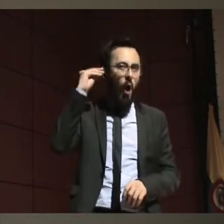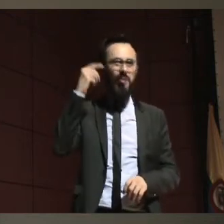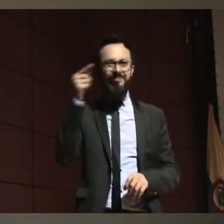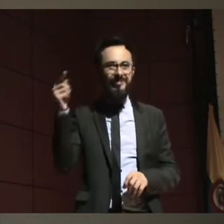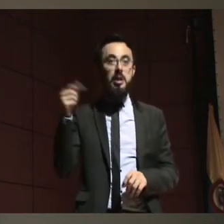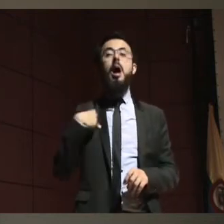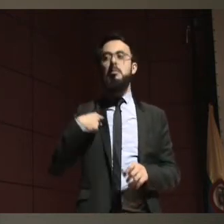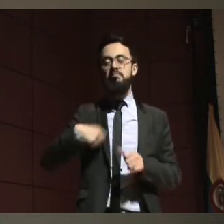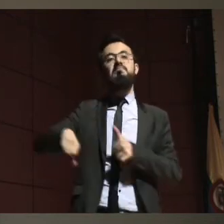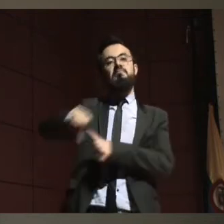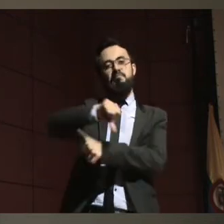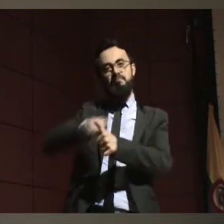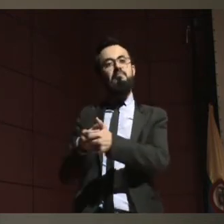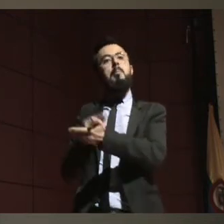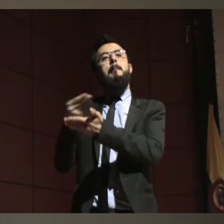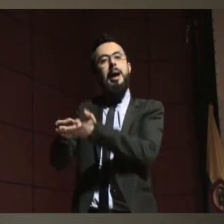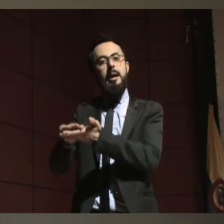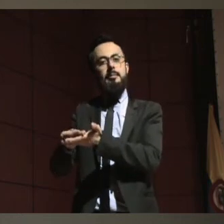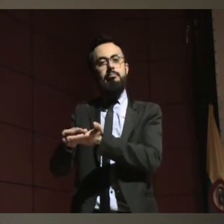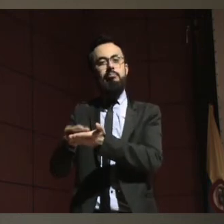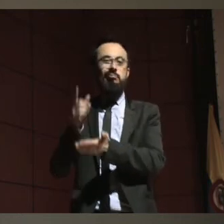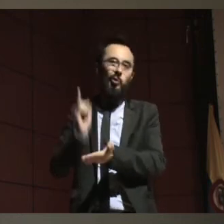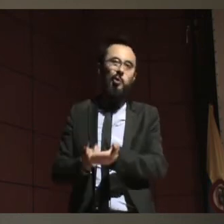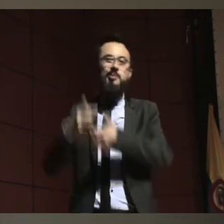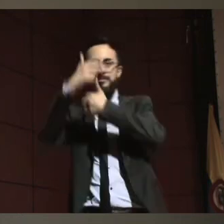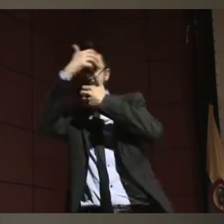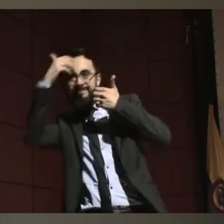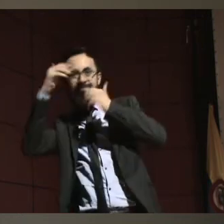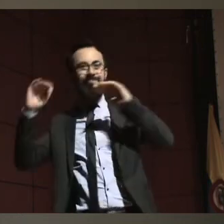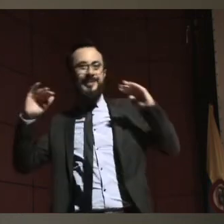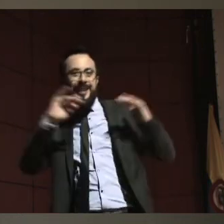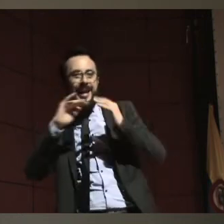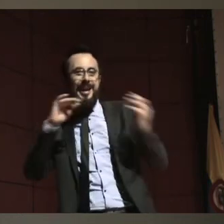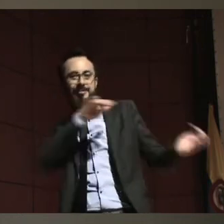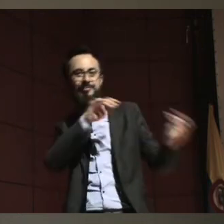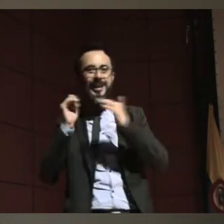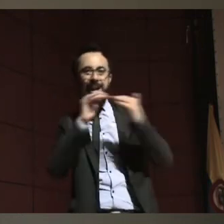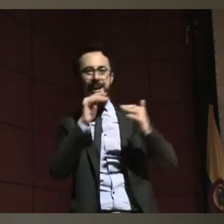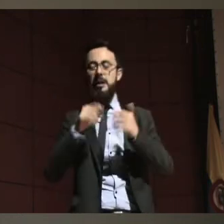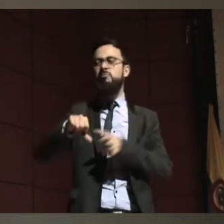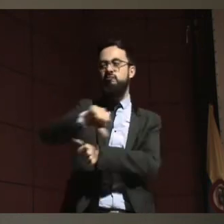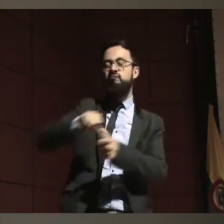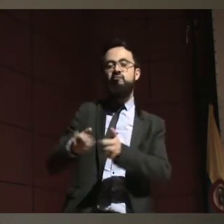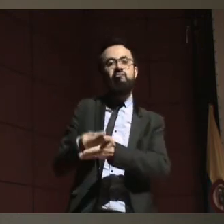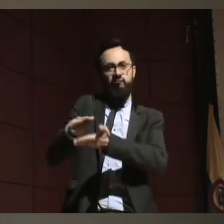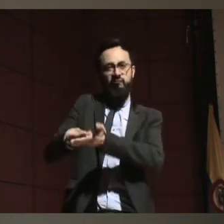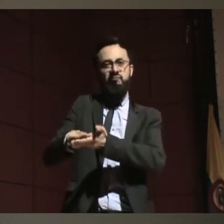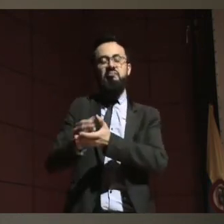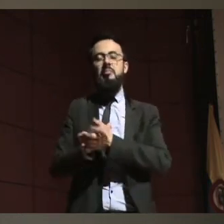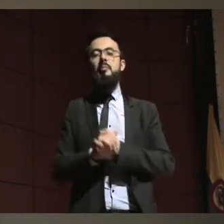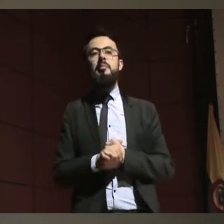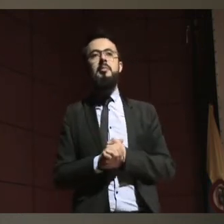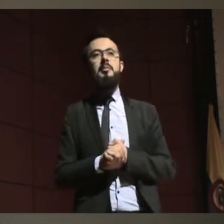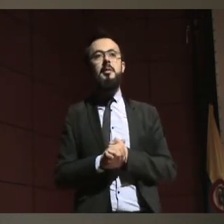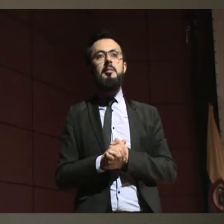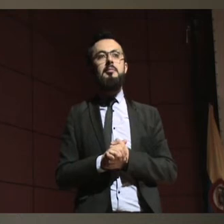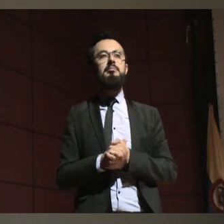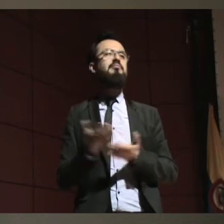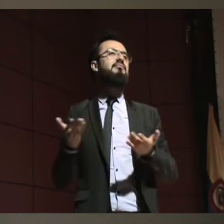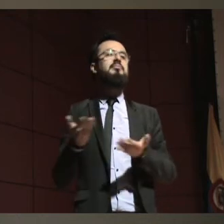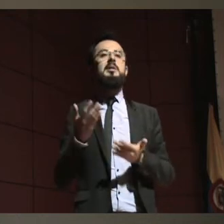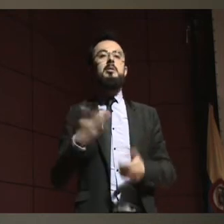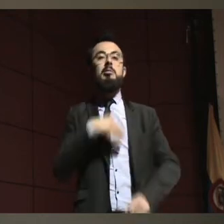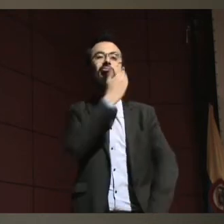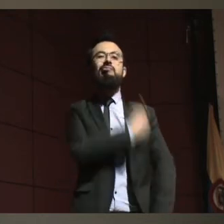pasado que en los bancos, por ejemplo, si ven una persona que le falte, por